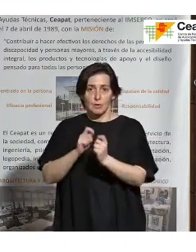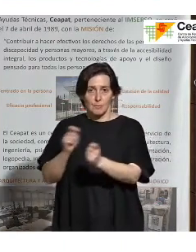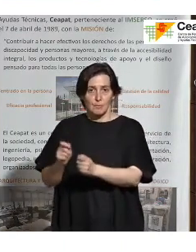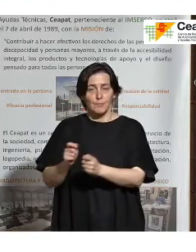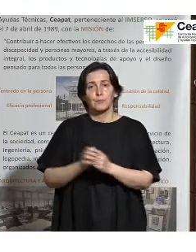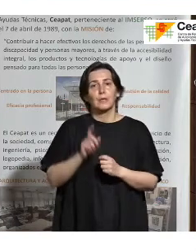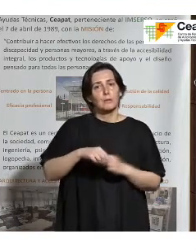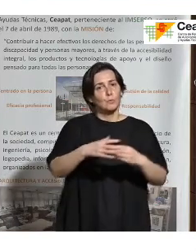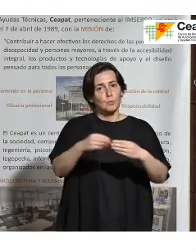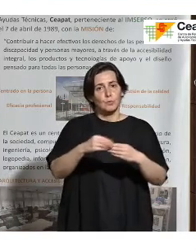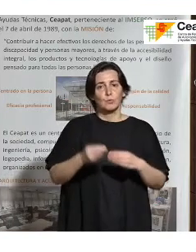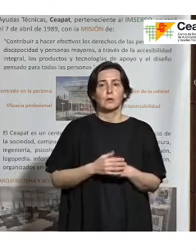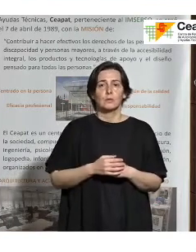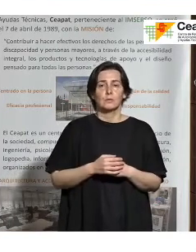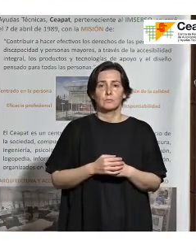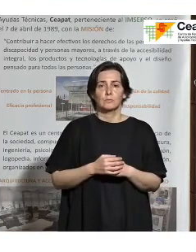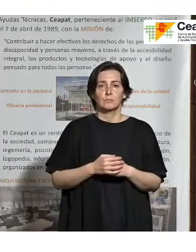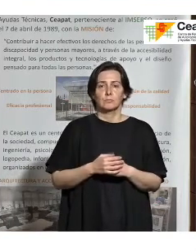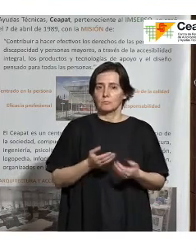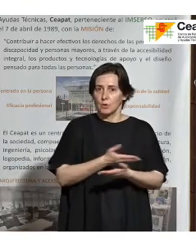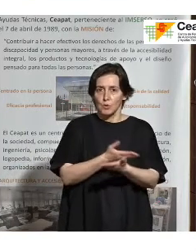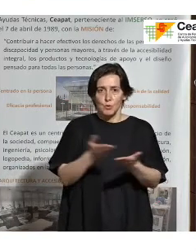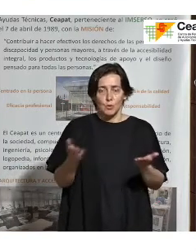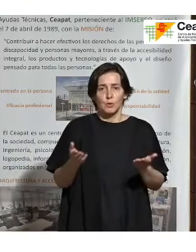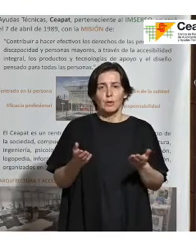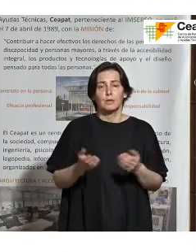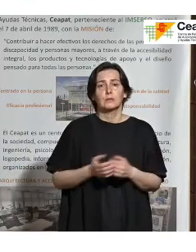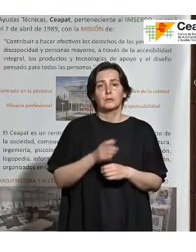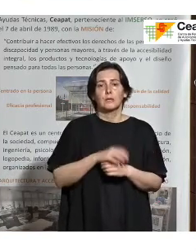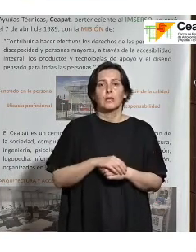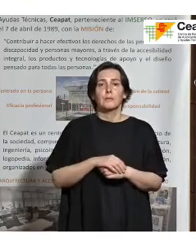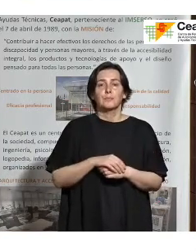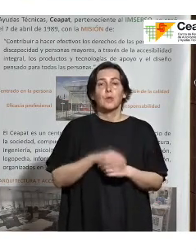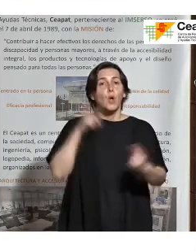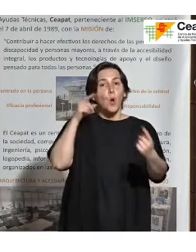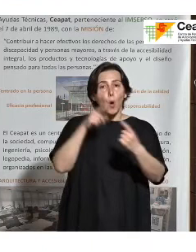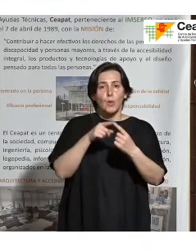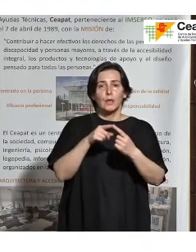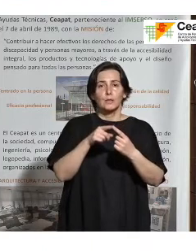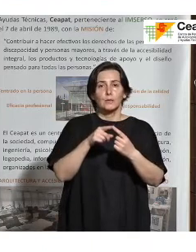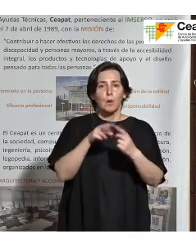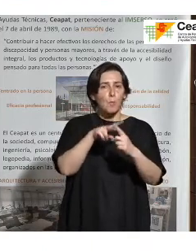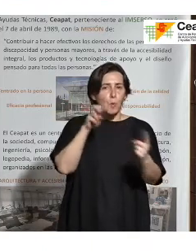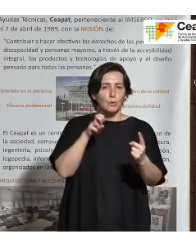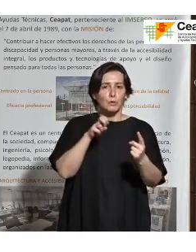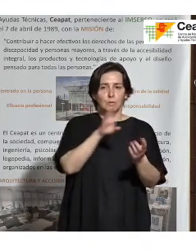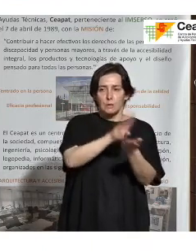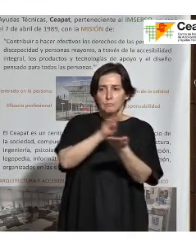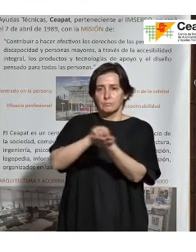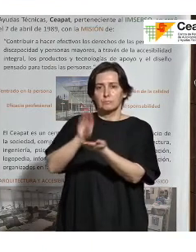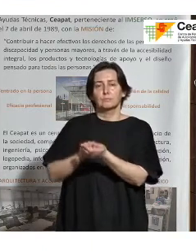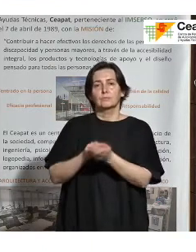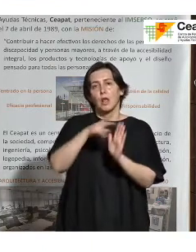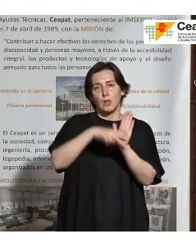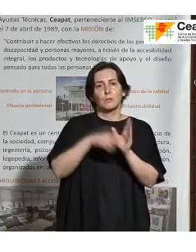usuarios. Hemos contado con todas las partes, con el fin de tener todos los puntos de vista incluidos